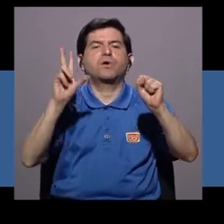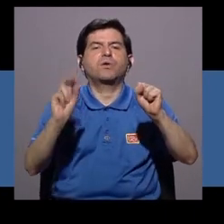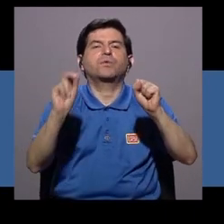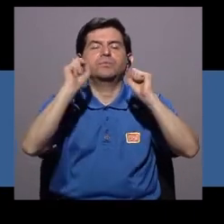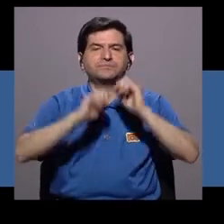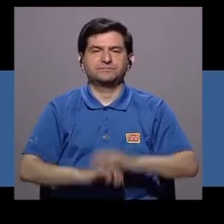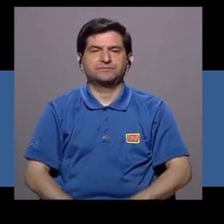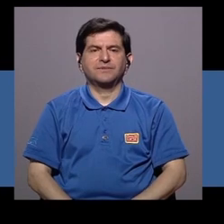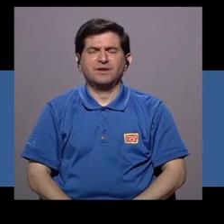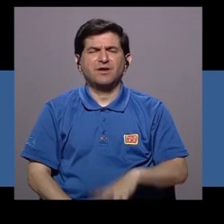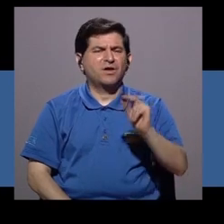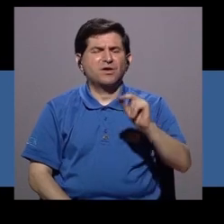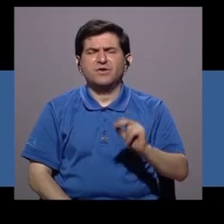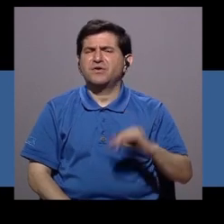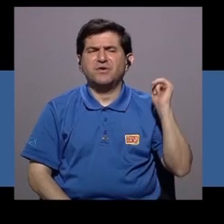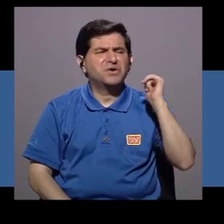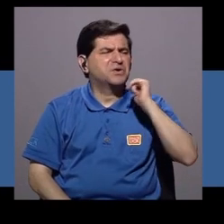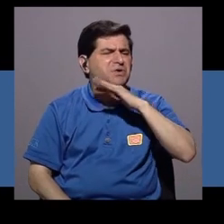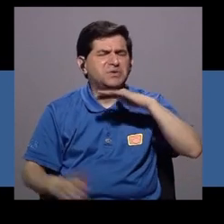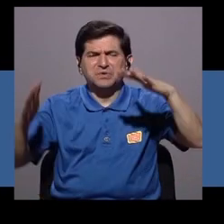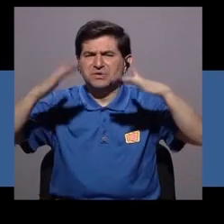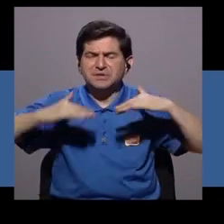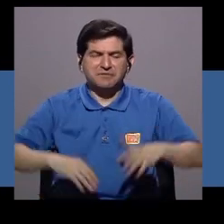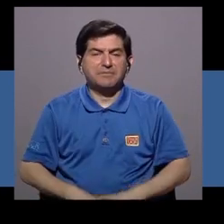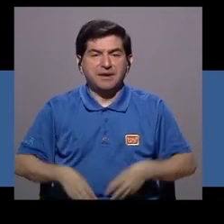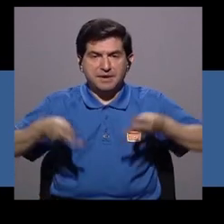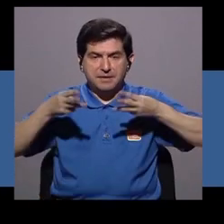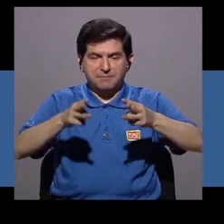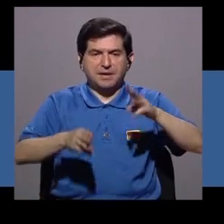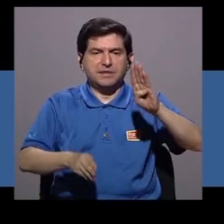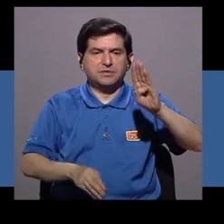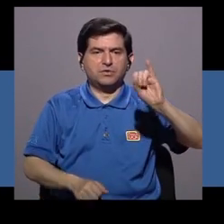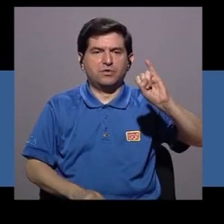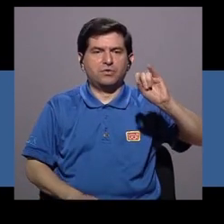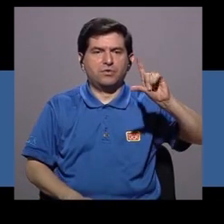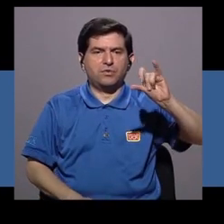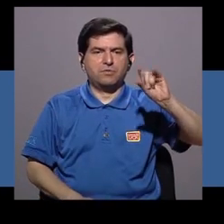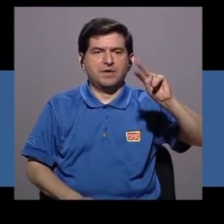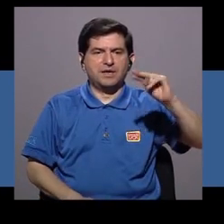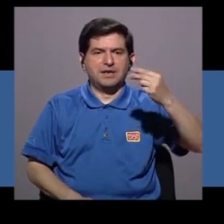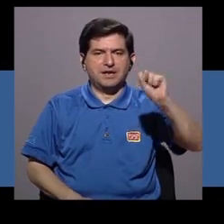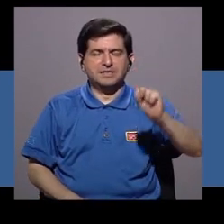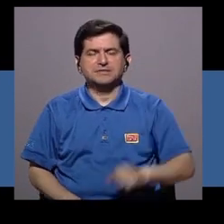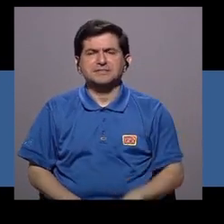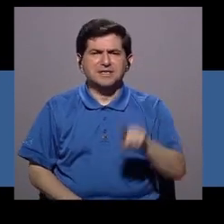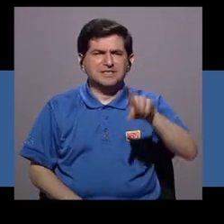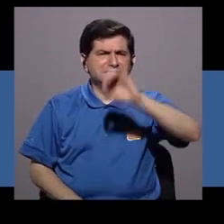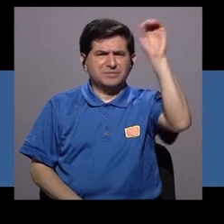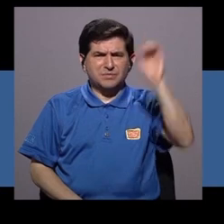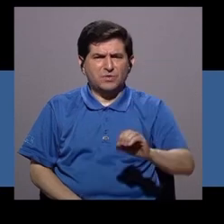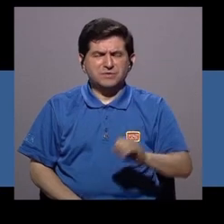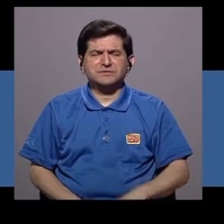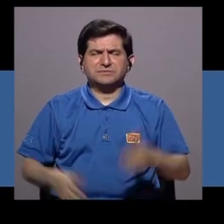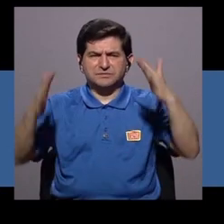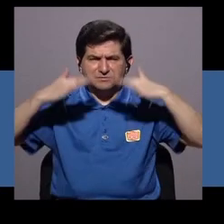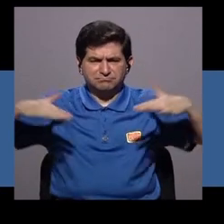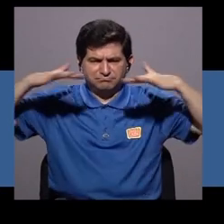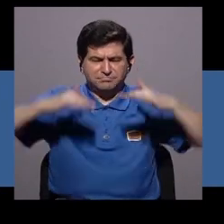cuándo no queremos tener hijos, no contamina el medio ambiente, el método Billings es 100% ecológico, y